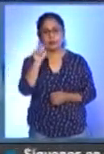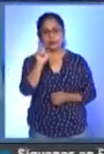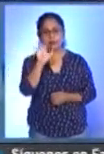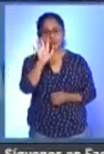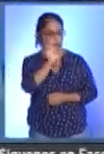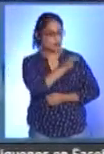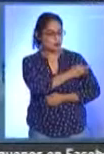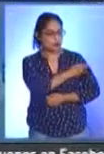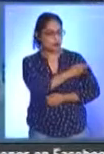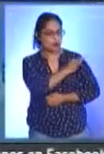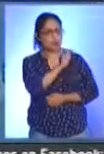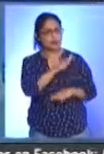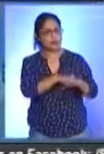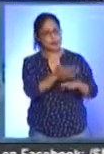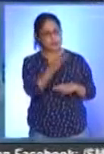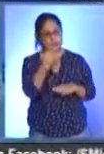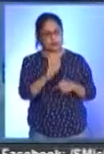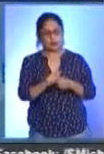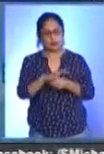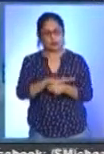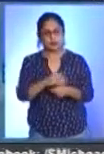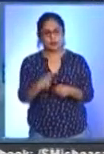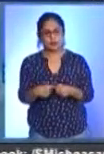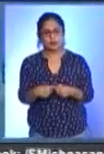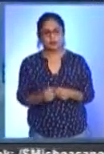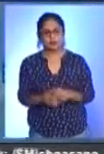vacuna contra la COVID-19.